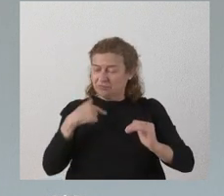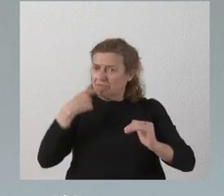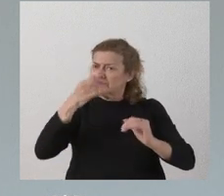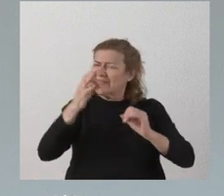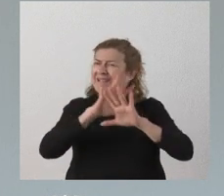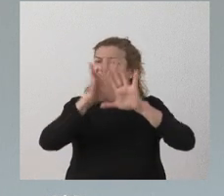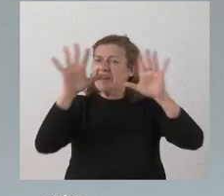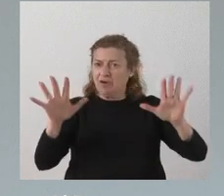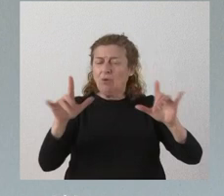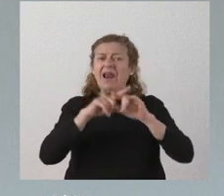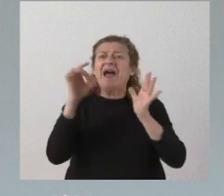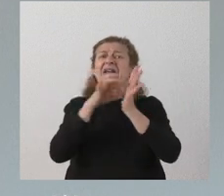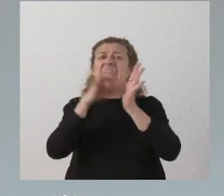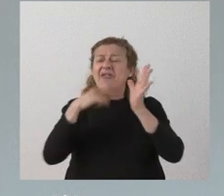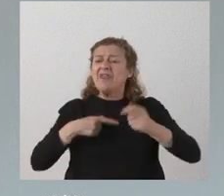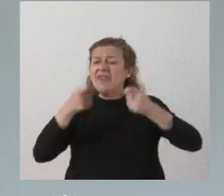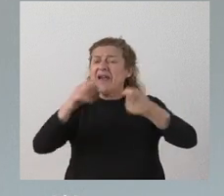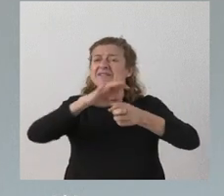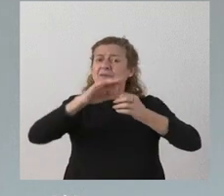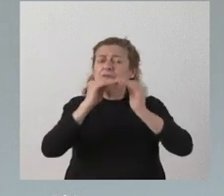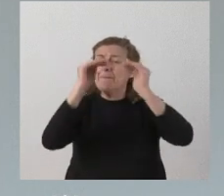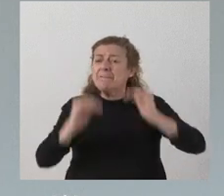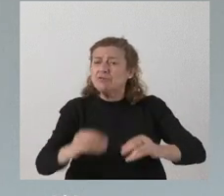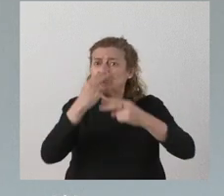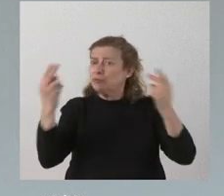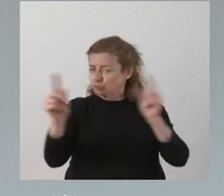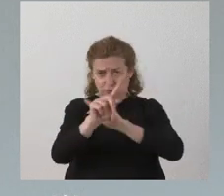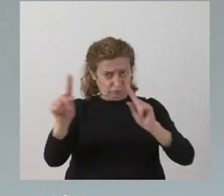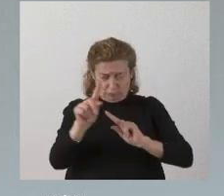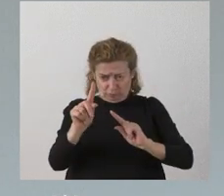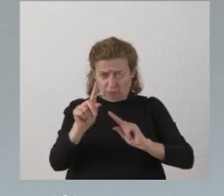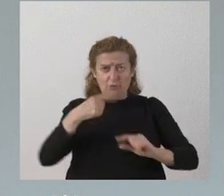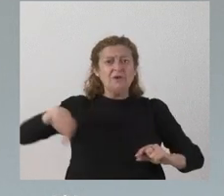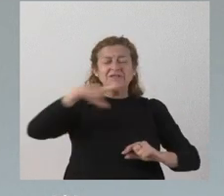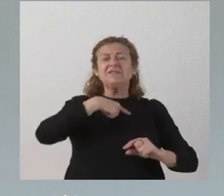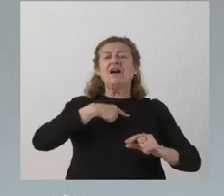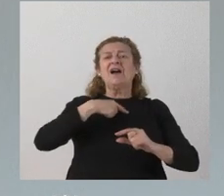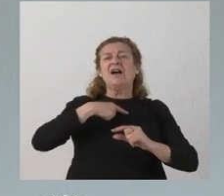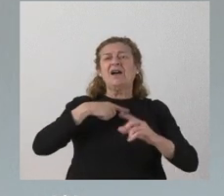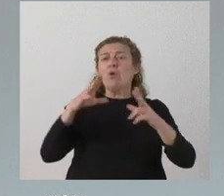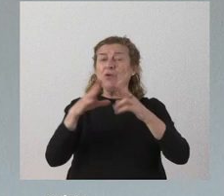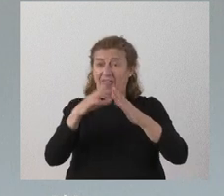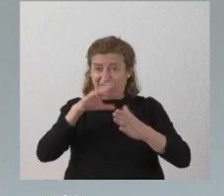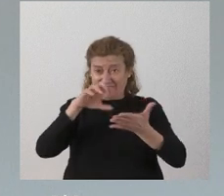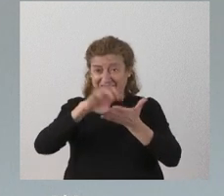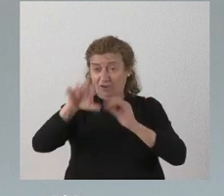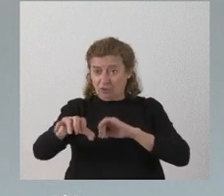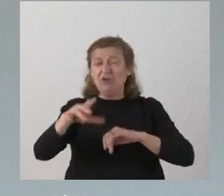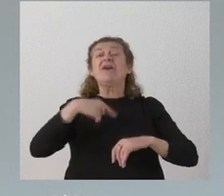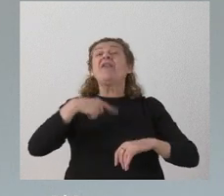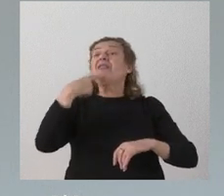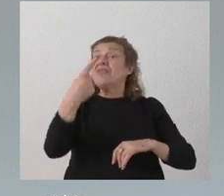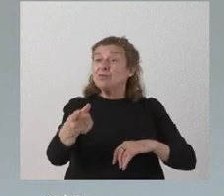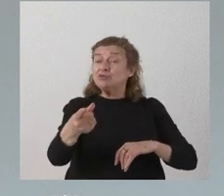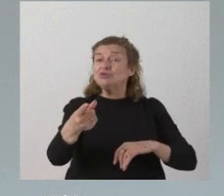en la calidad de la prestación de los servicios públicos de nuestra comunidad como le decimos